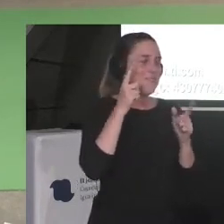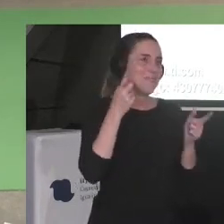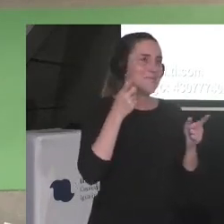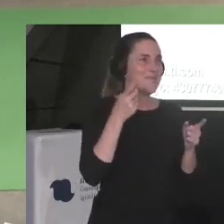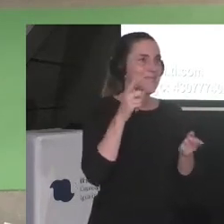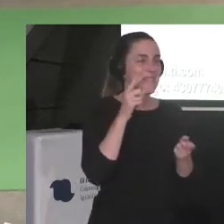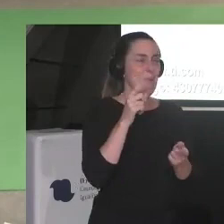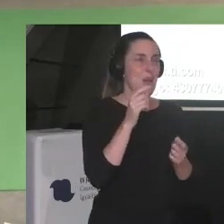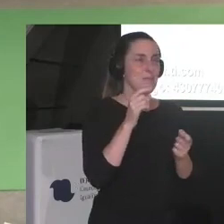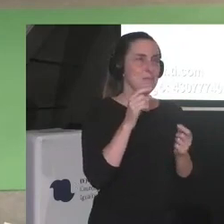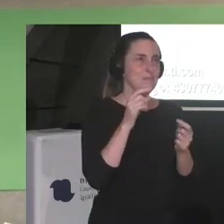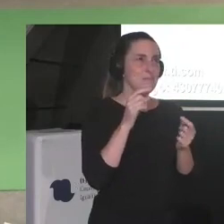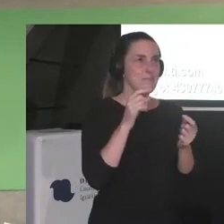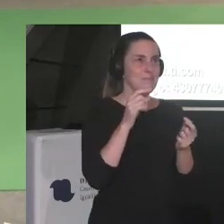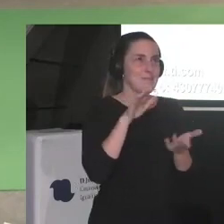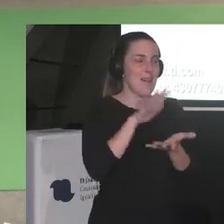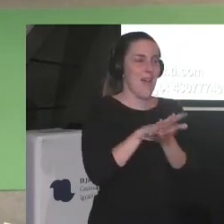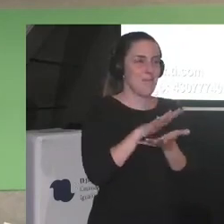calva calva